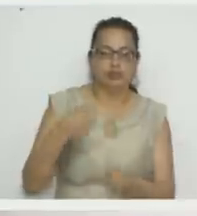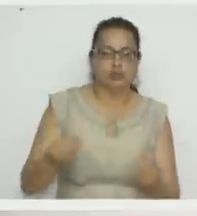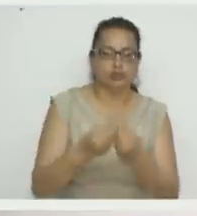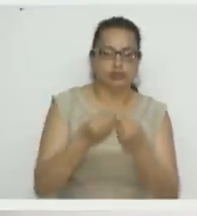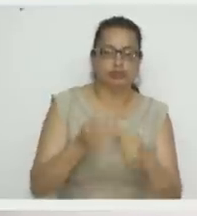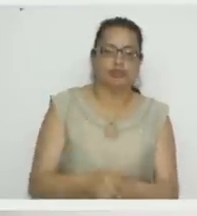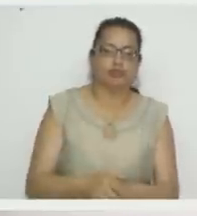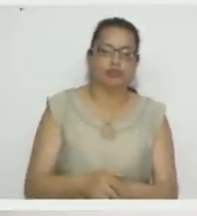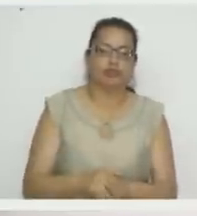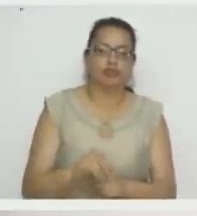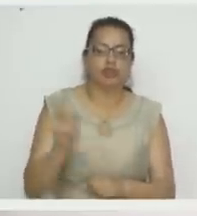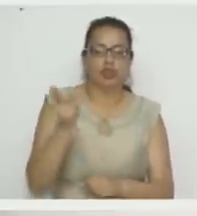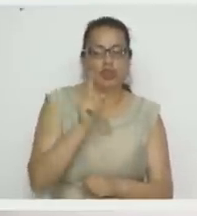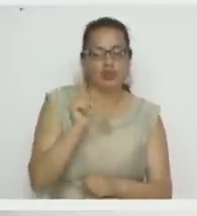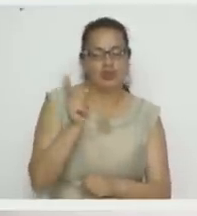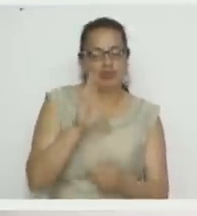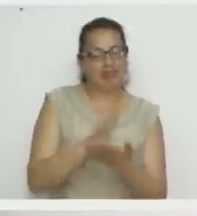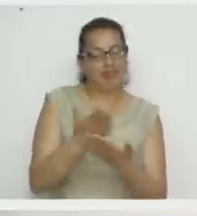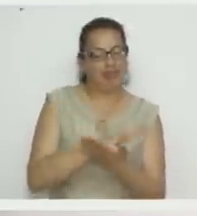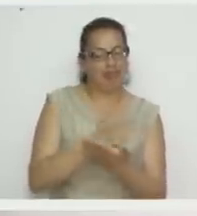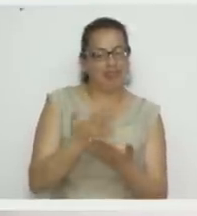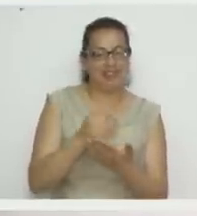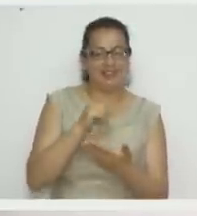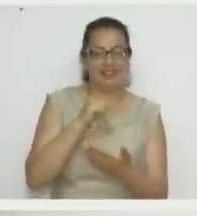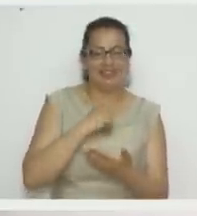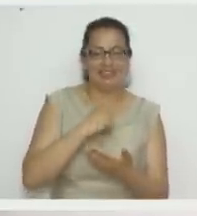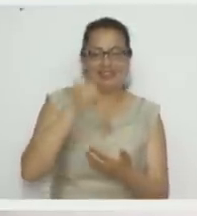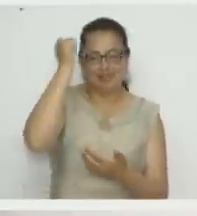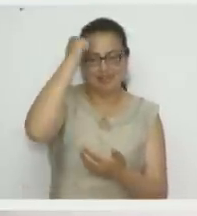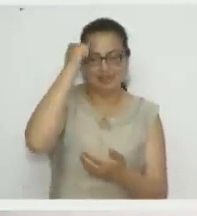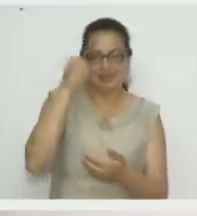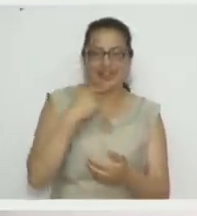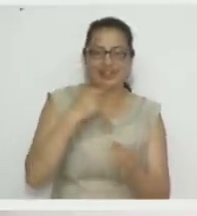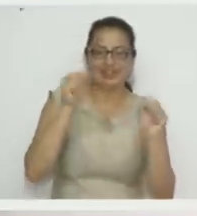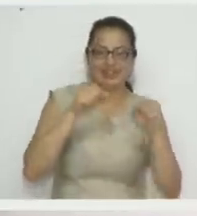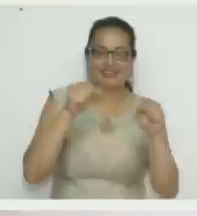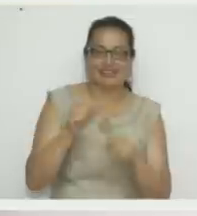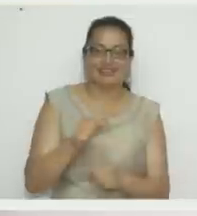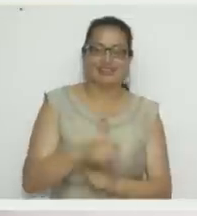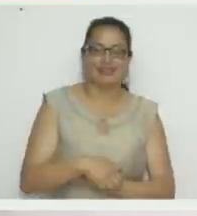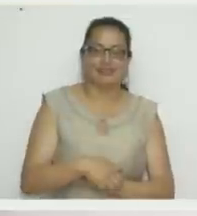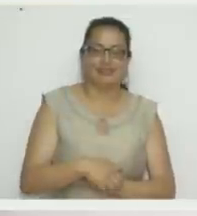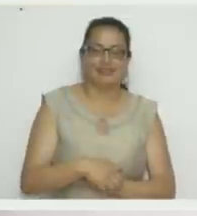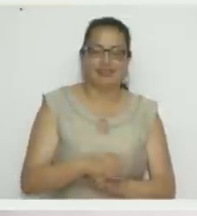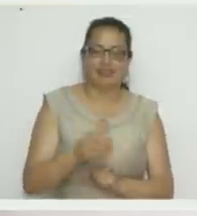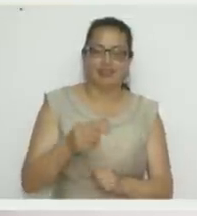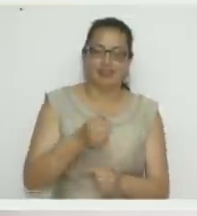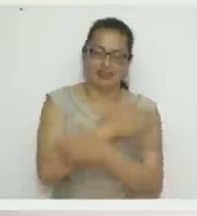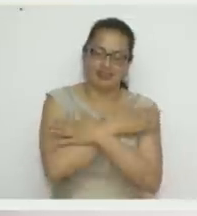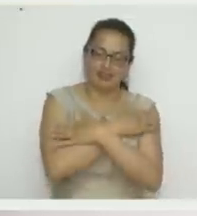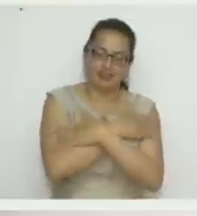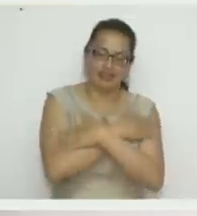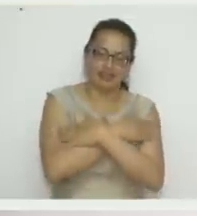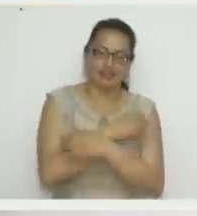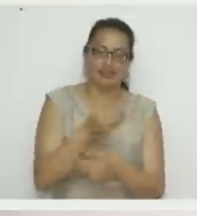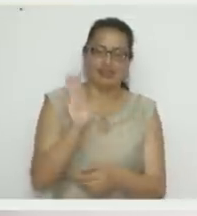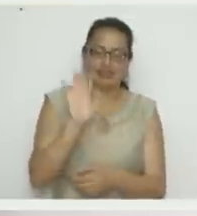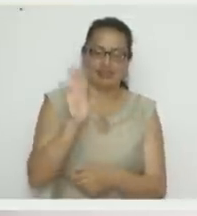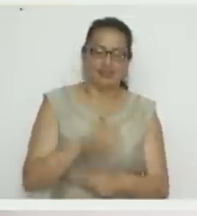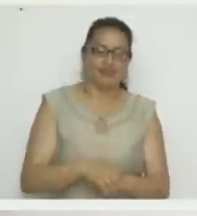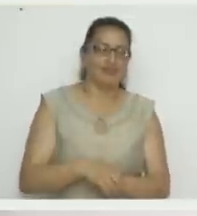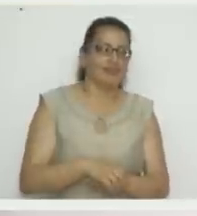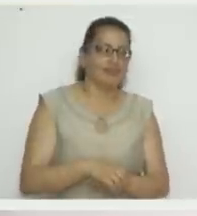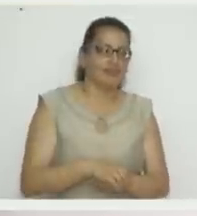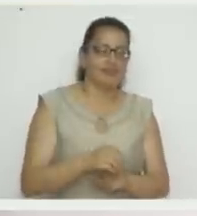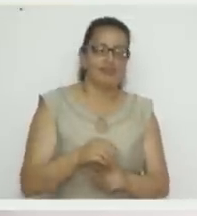no, no me comprometo todavía porque me toca decir, ella me autoriza así. Un abrazo, que esté muy bien. Gracias. Bueno, que esté bien, gracias.